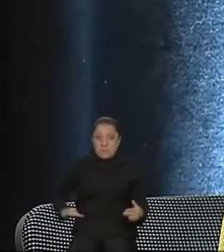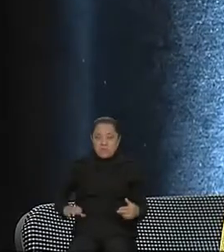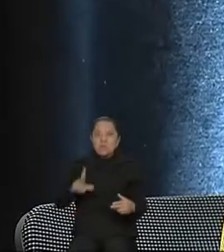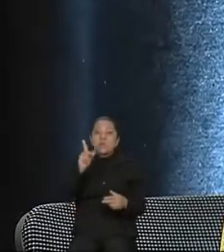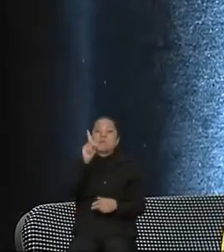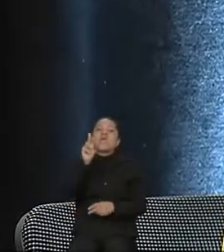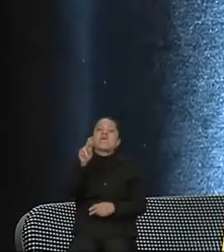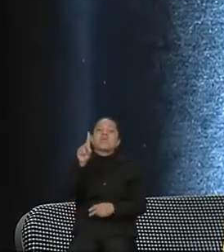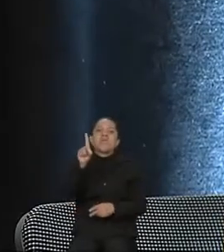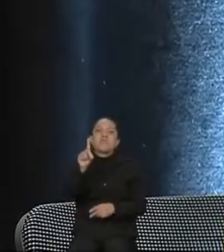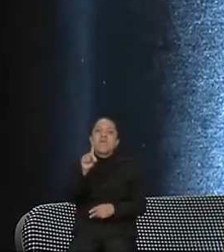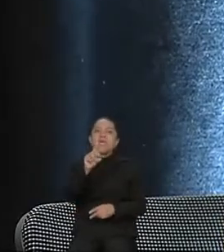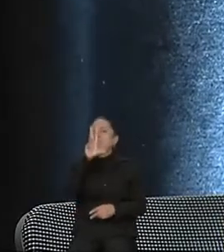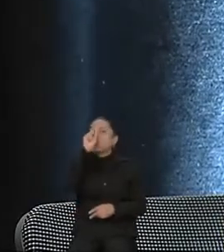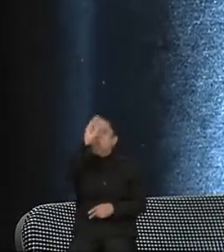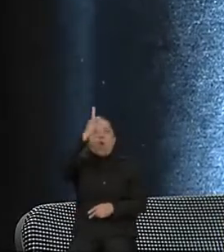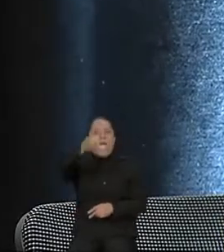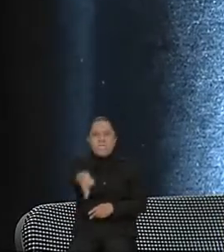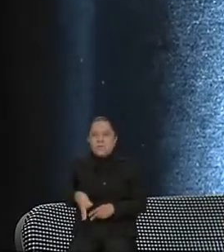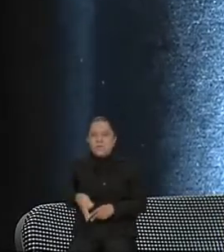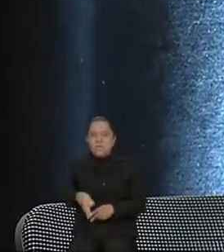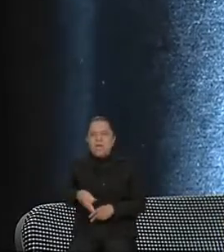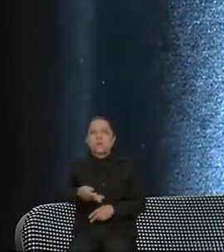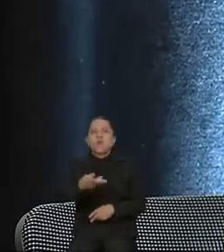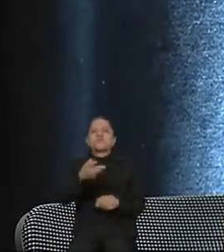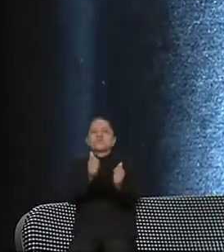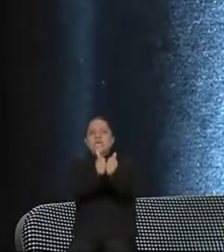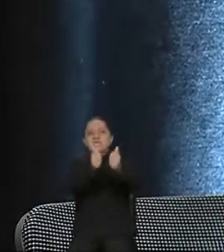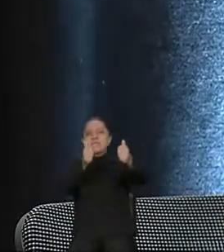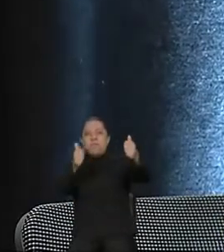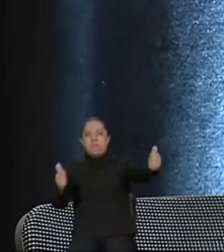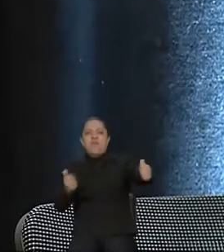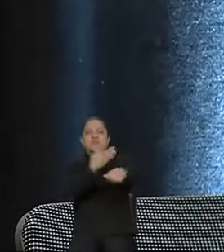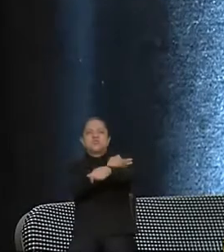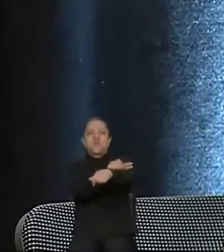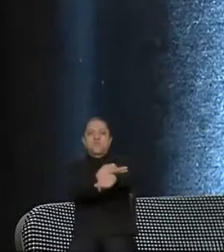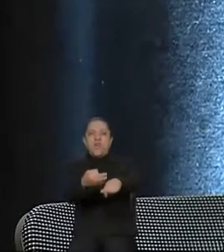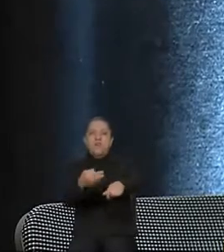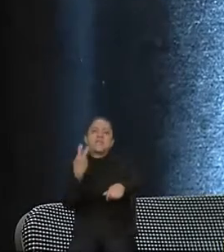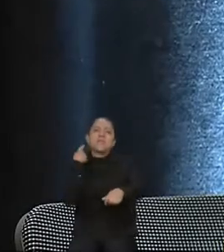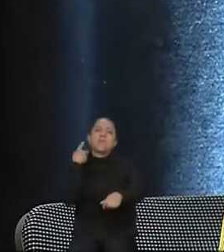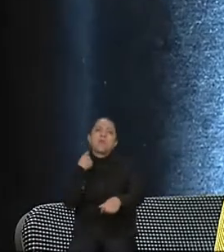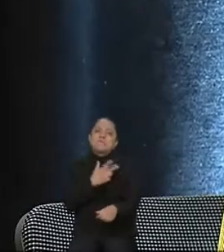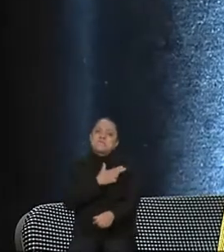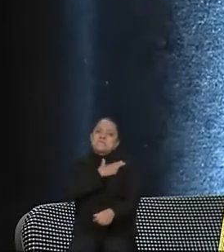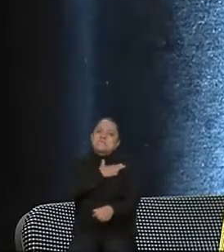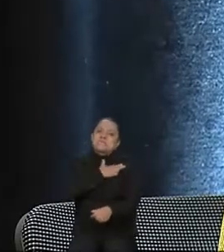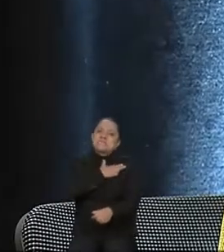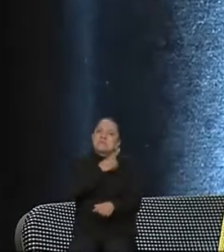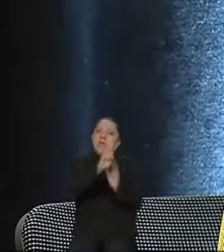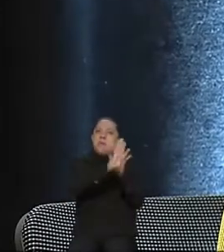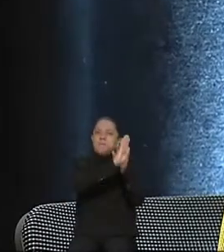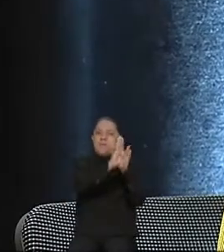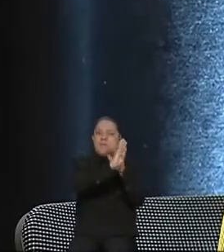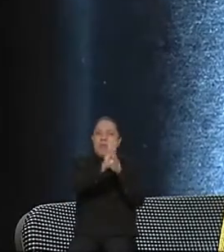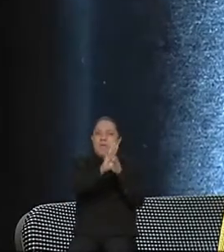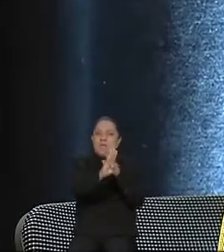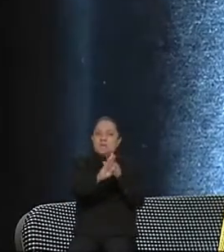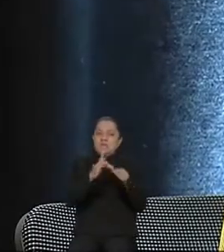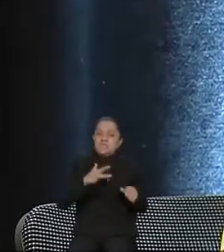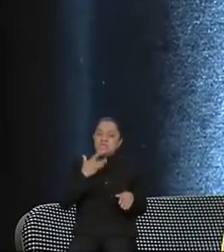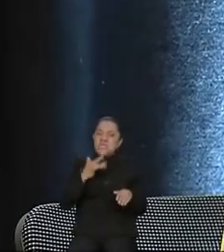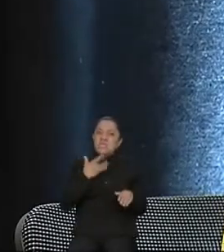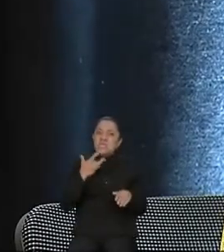rotundamente a la separación de las familias y a las políticas que han lastimado a los migrantes, a los que sentimos no ha habido una